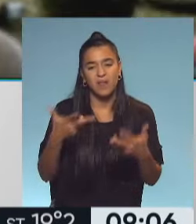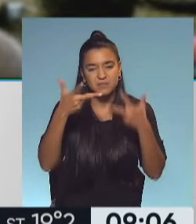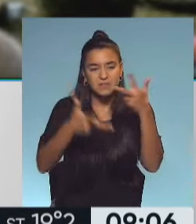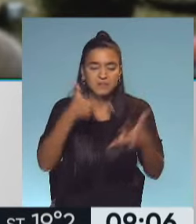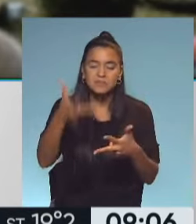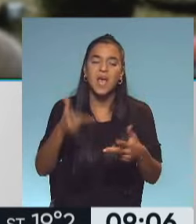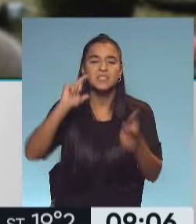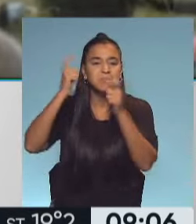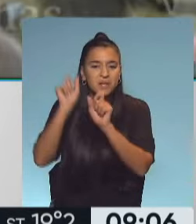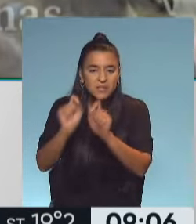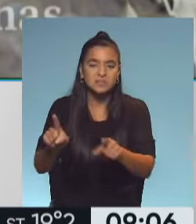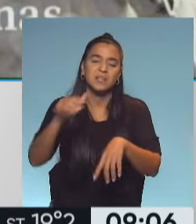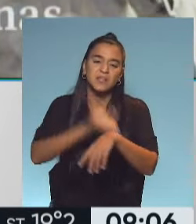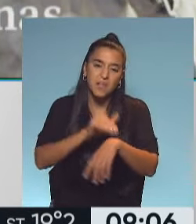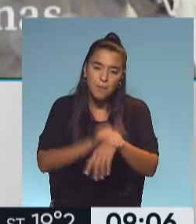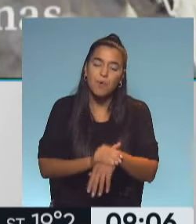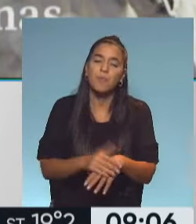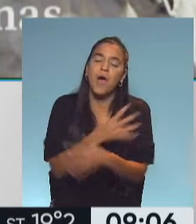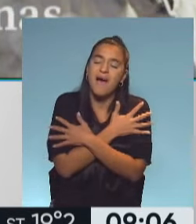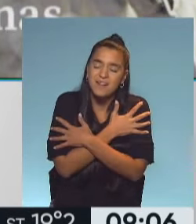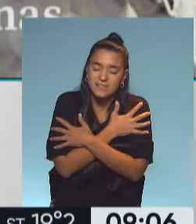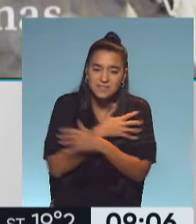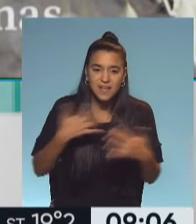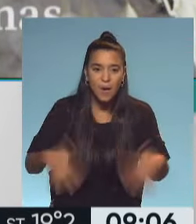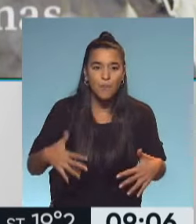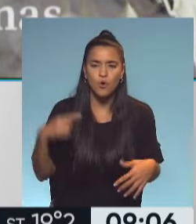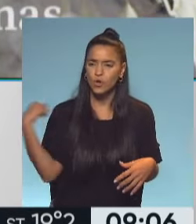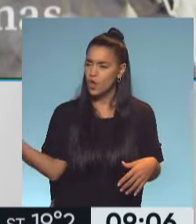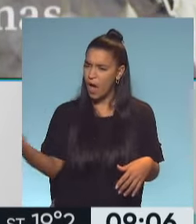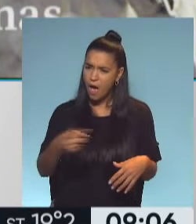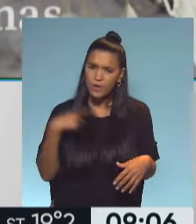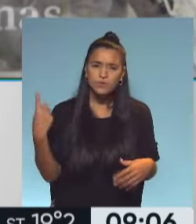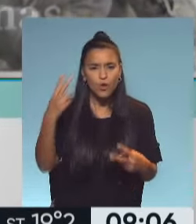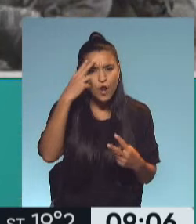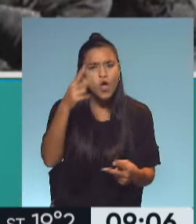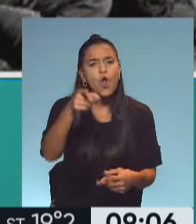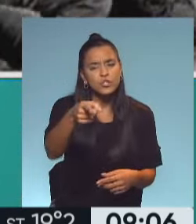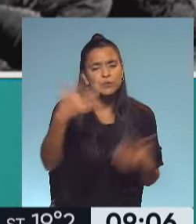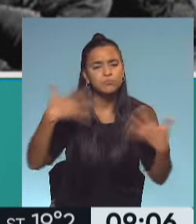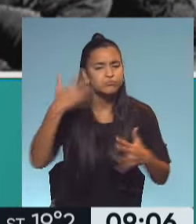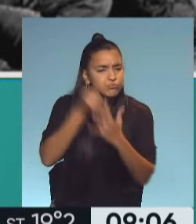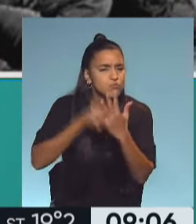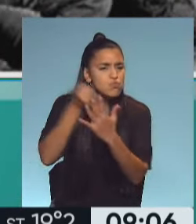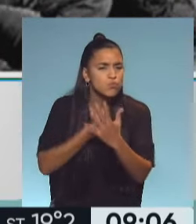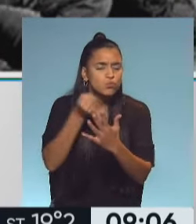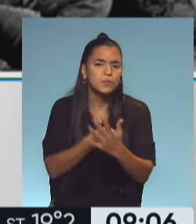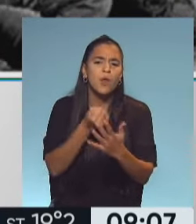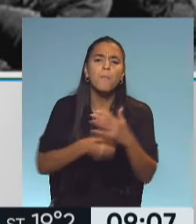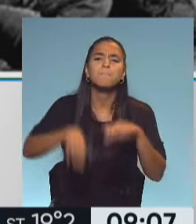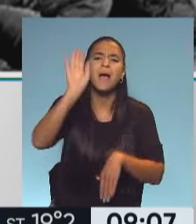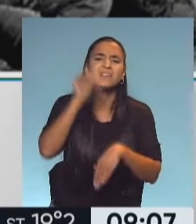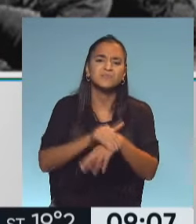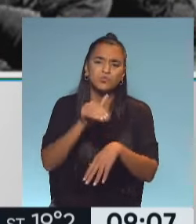tu experiencia de vida, tu tiempo, pero sobre todo te abrazamos. En nombre de tantos que reconocemos en vos una batalla, pero esencialmente el